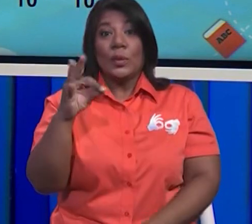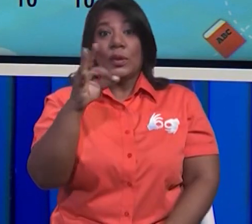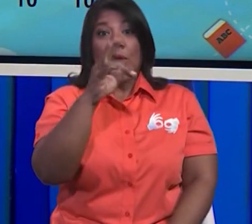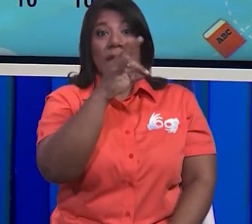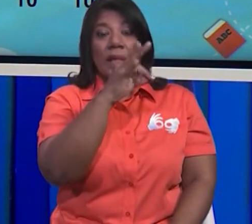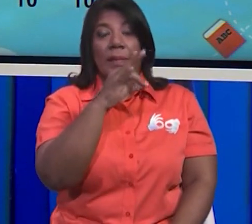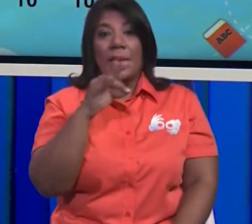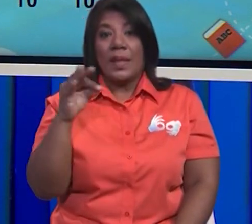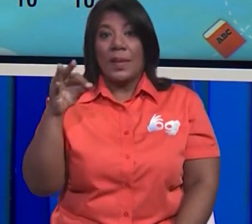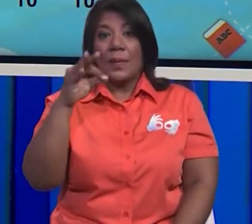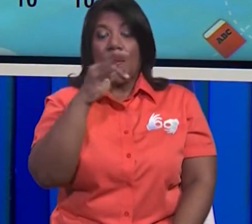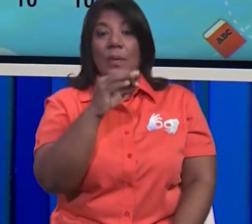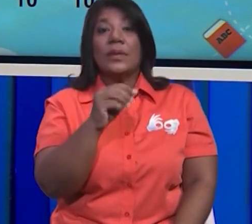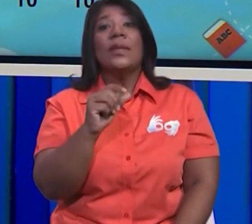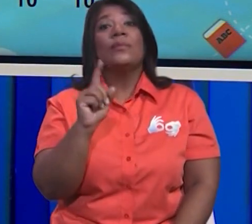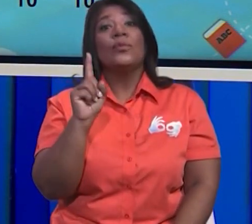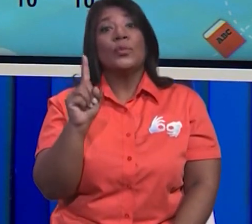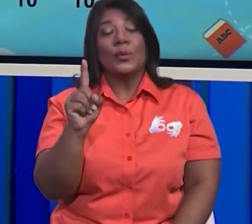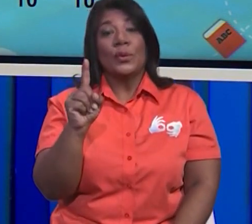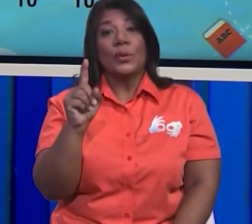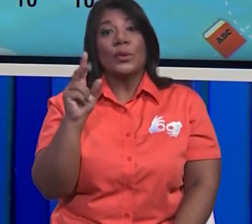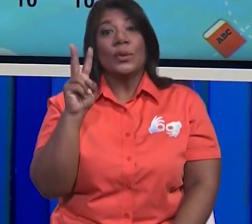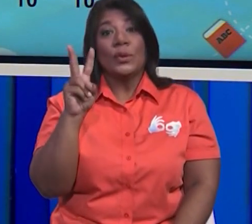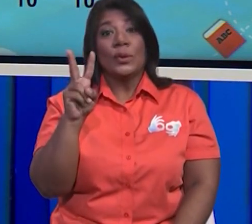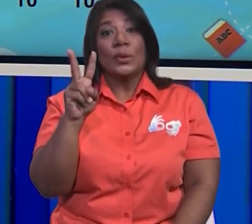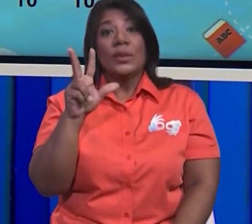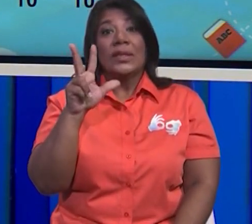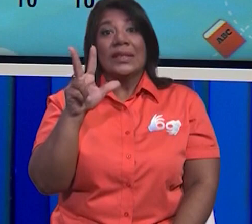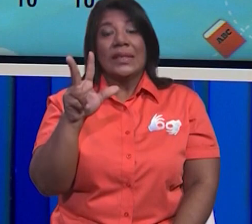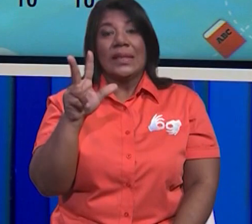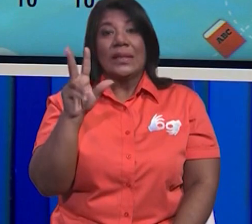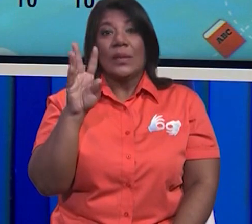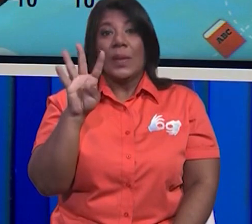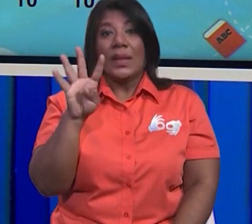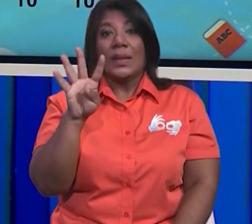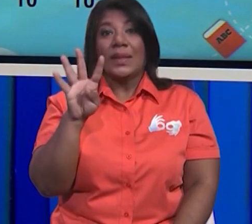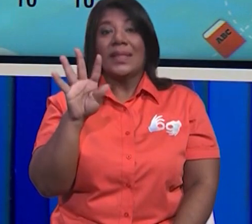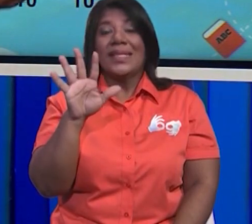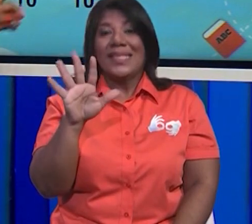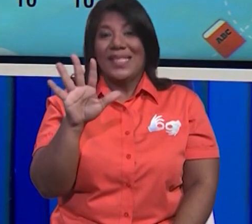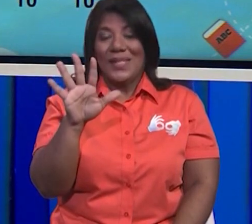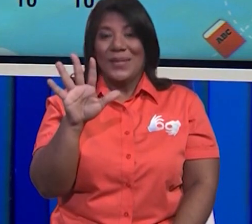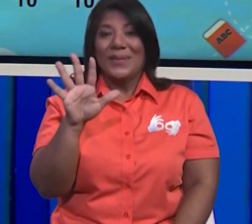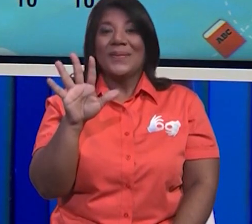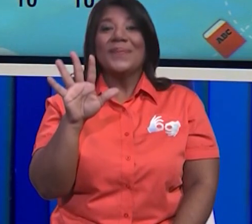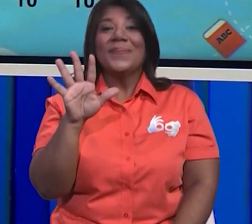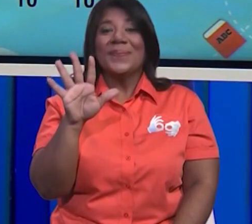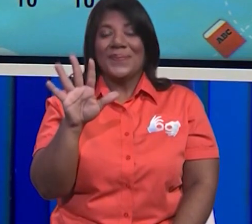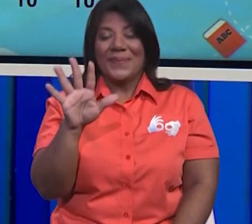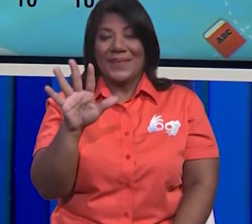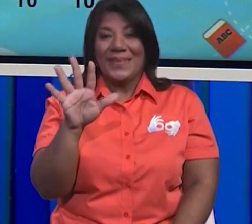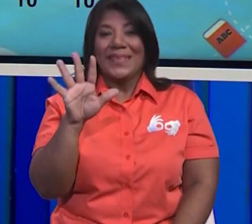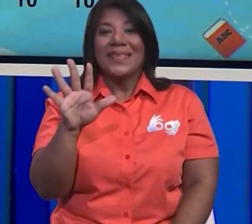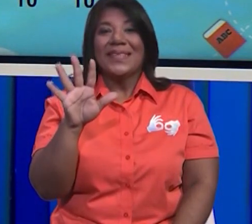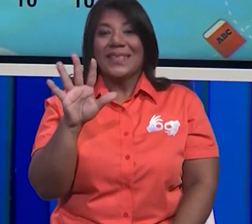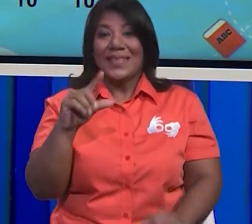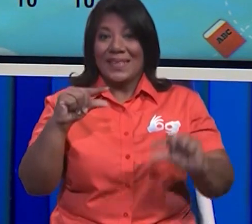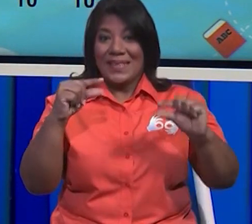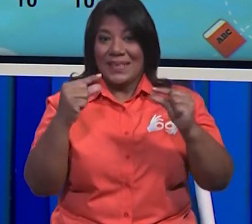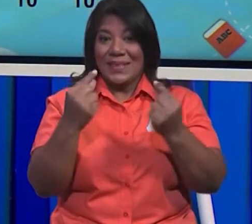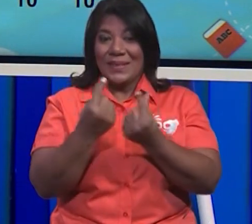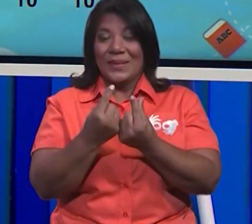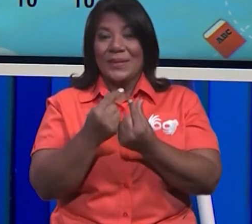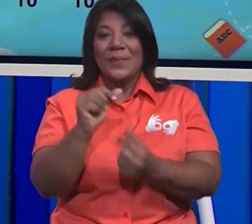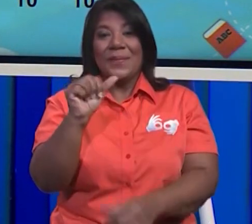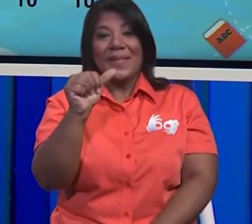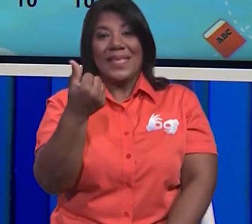10. Vamos a contarlo. Hay uno, dos, tres, cuatro, cinco. Hay cinco grupos